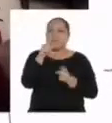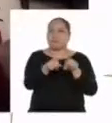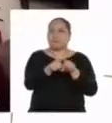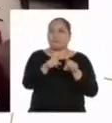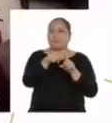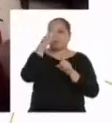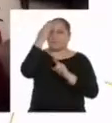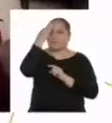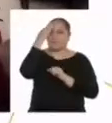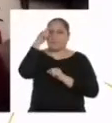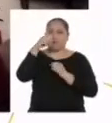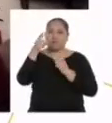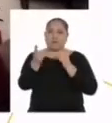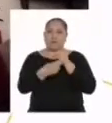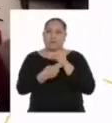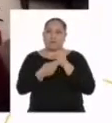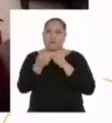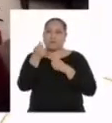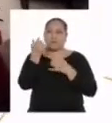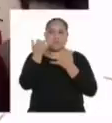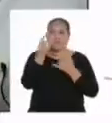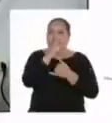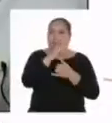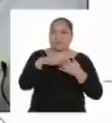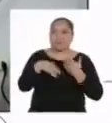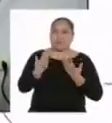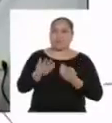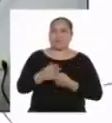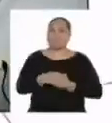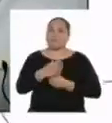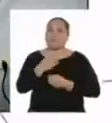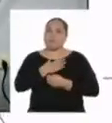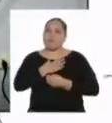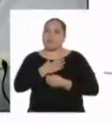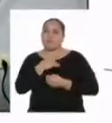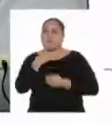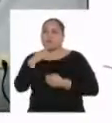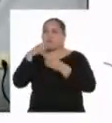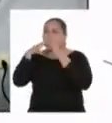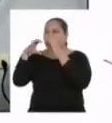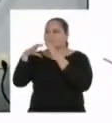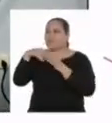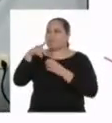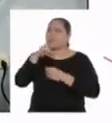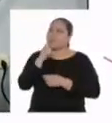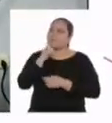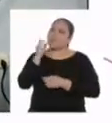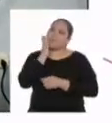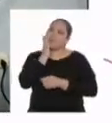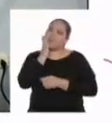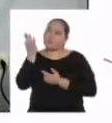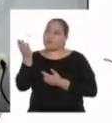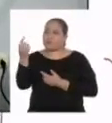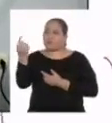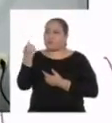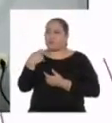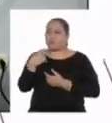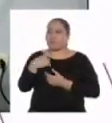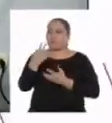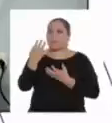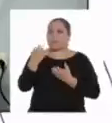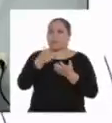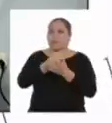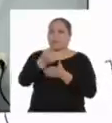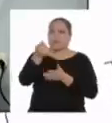También sabemos que tenemos que ahorrar, pero ahorita no podemos. En mi caso, yo estuve hablando con mi papá y mi mamá y resulta que querían